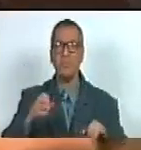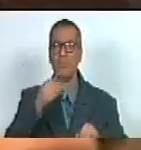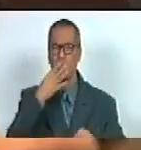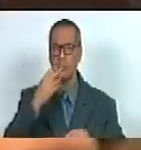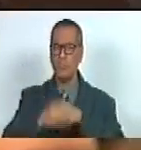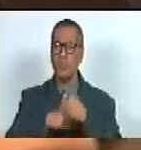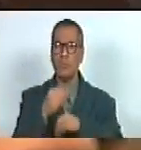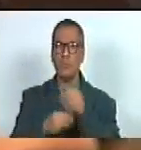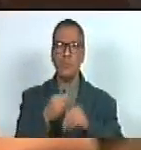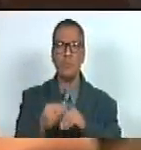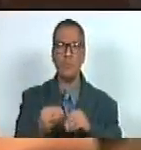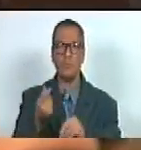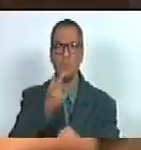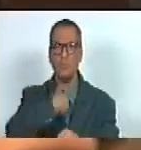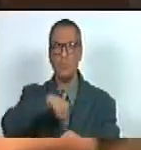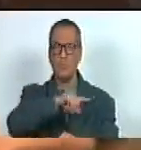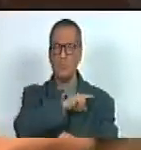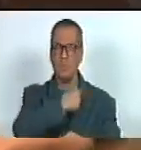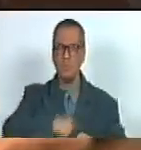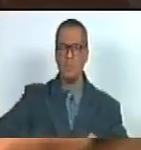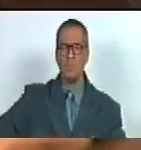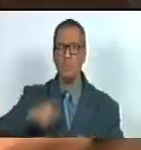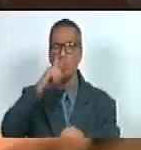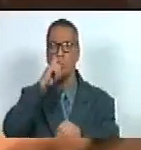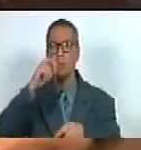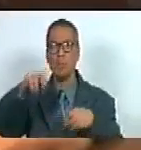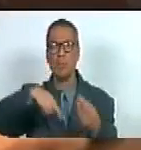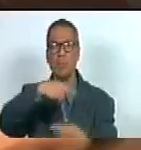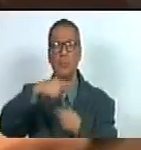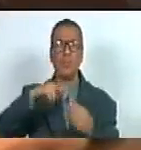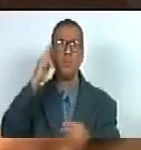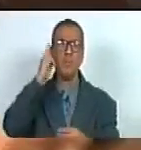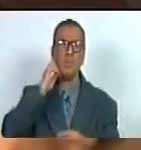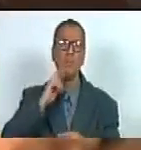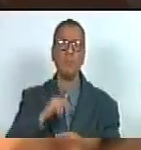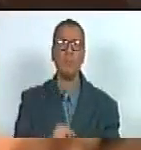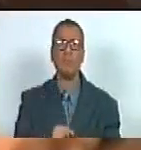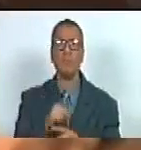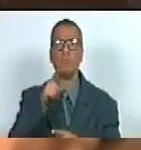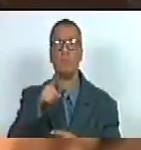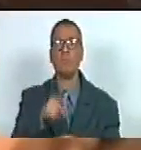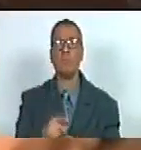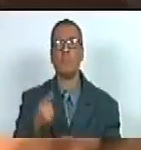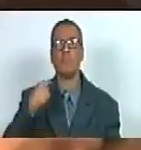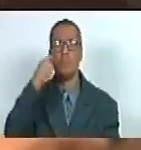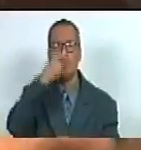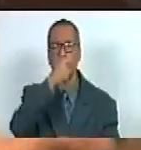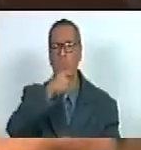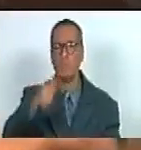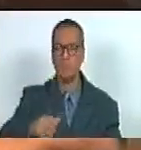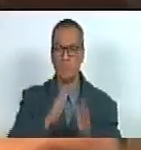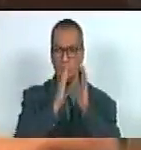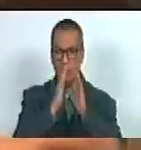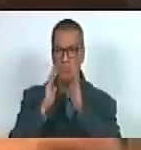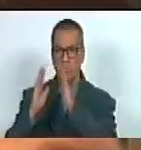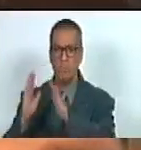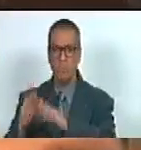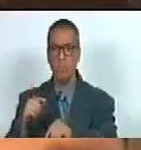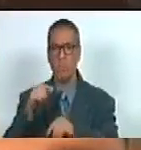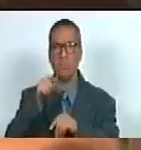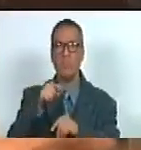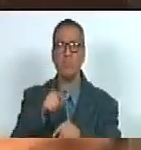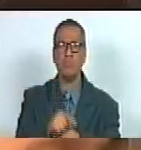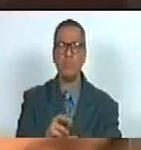que ha hecho nuestro presidente Nicolás Maduro la revolución bolivariana habrá un pueblo organizado que le dará